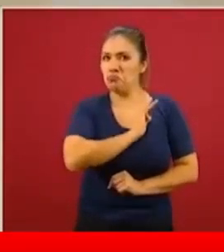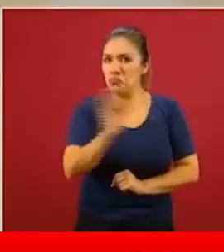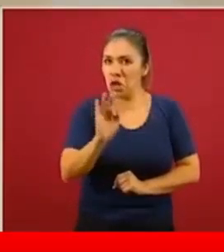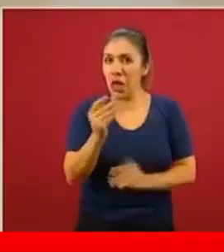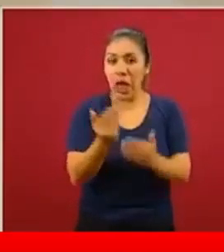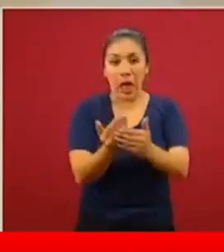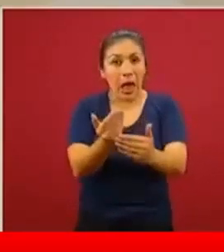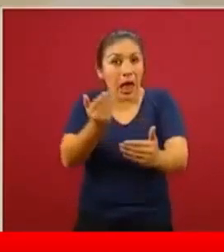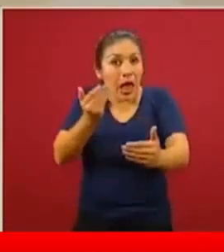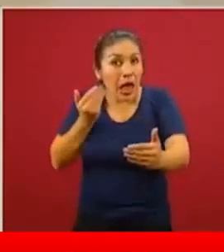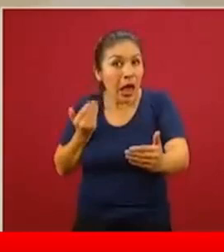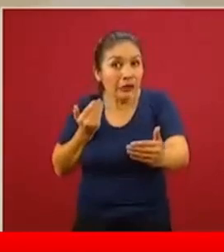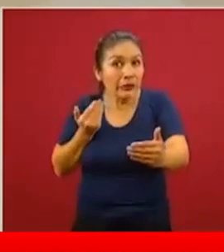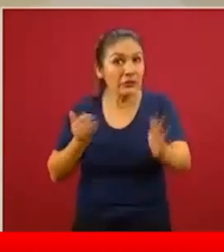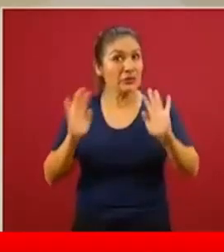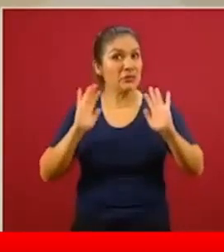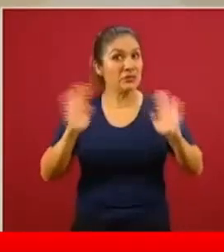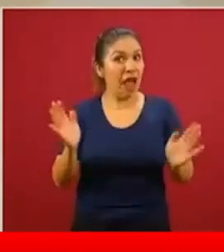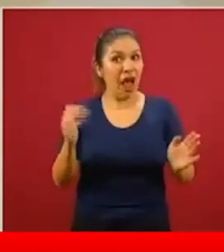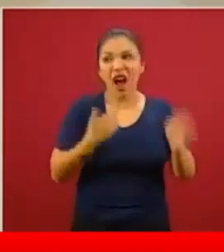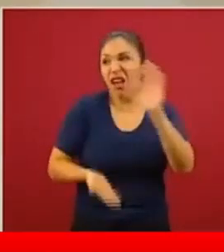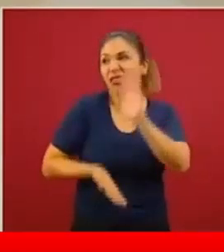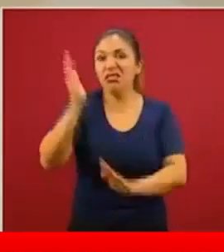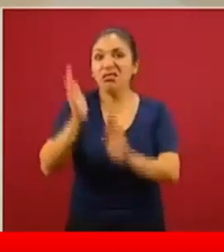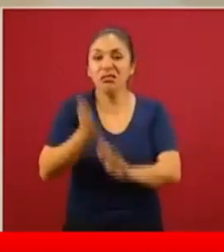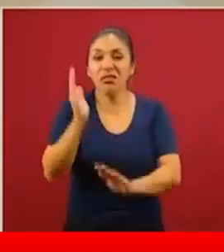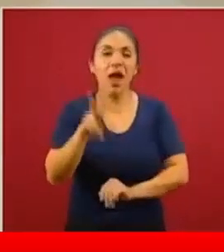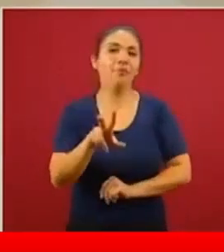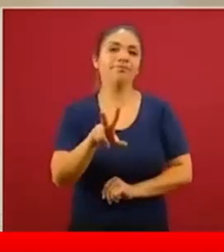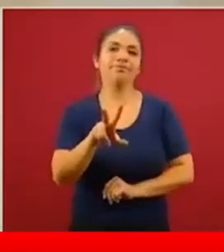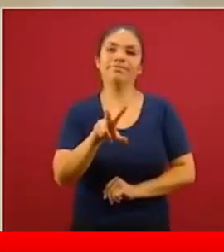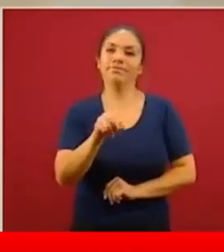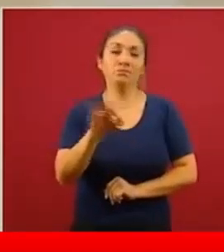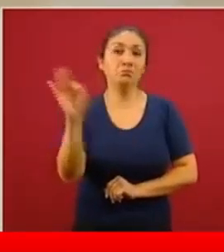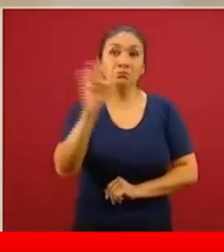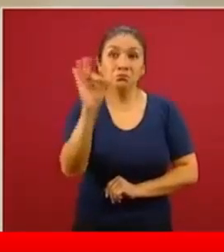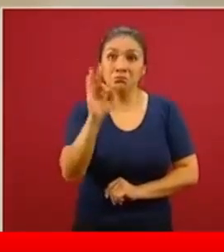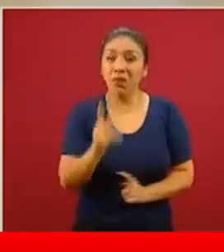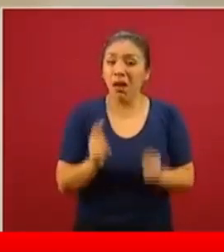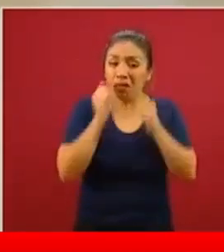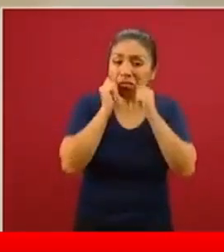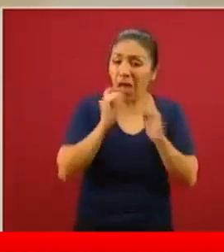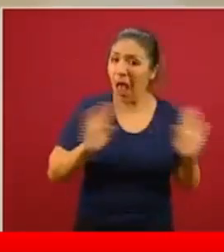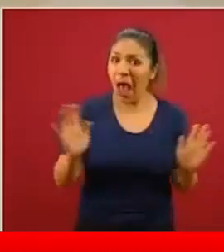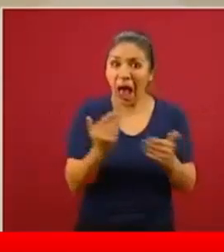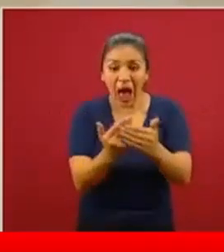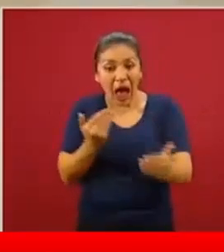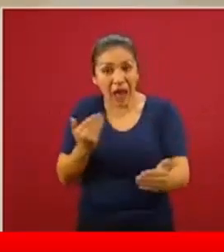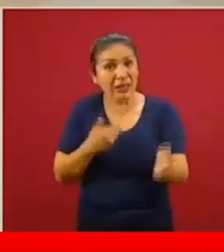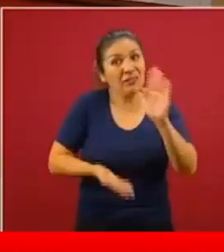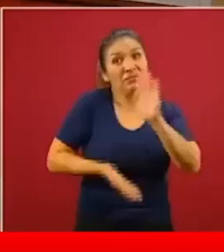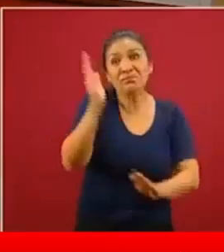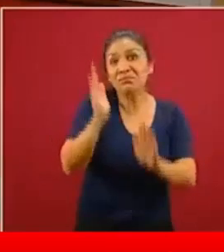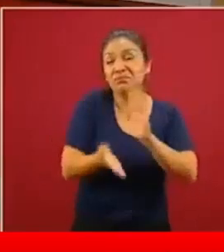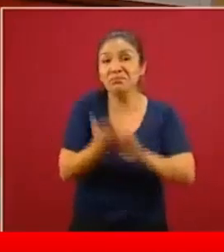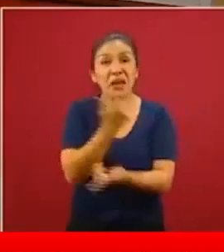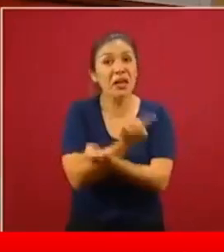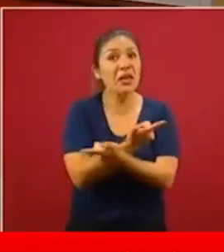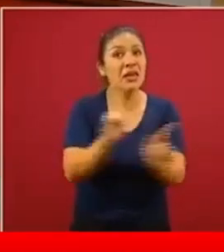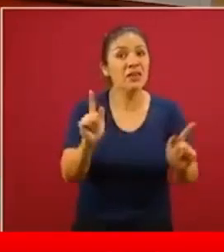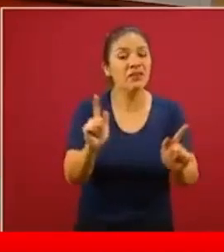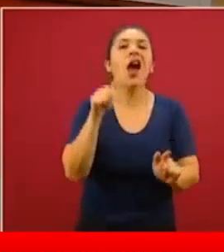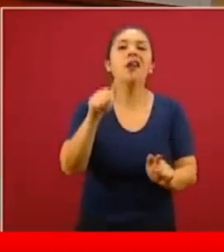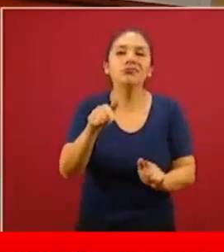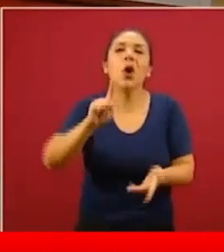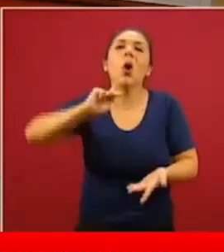anticipadamente suspender las medidas. Si suspendemos las medidas de manera anticipada, lo que vamos a